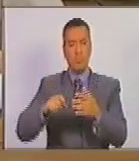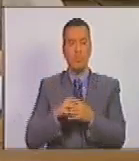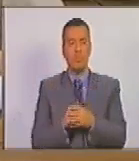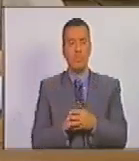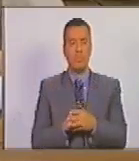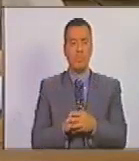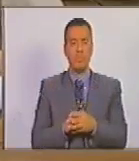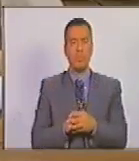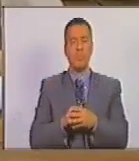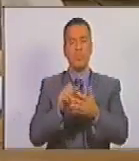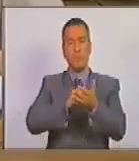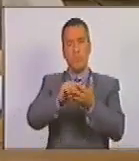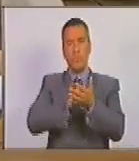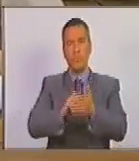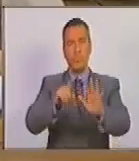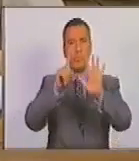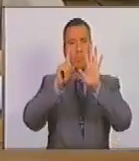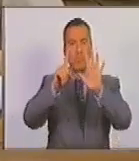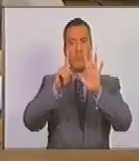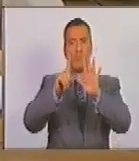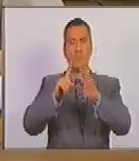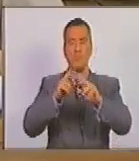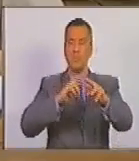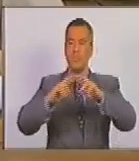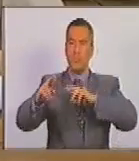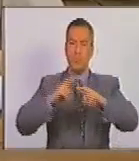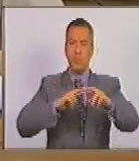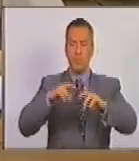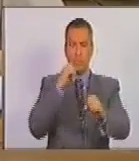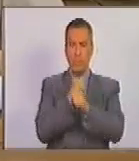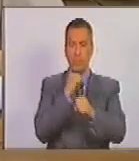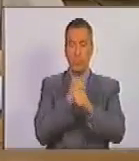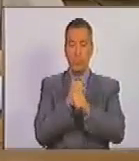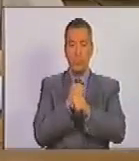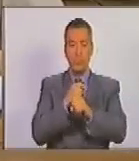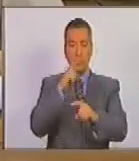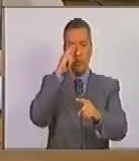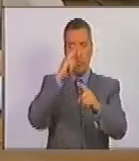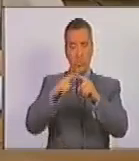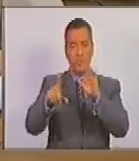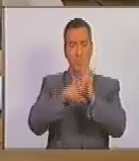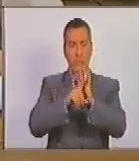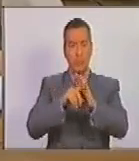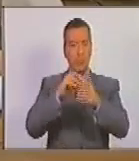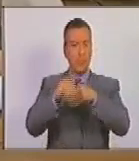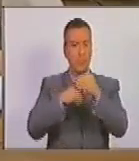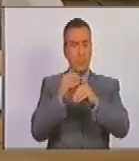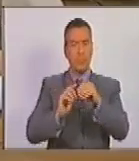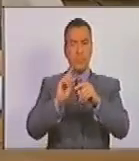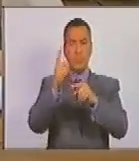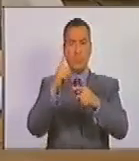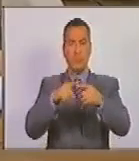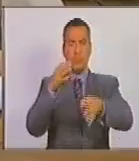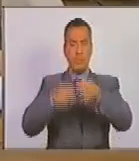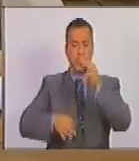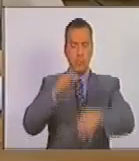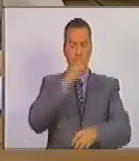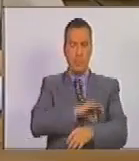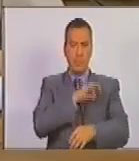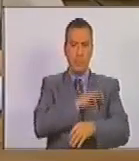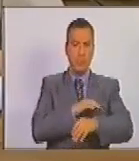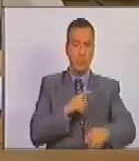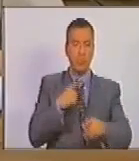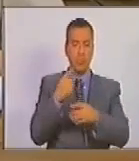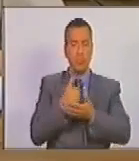términos. Artículo 6. Las relaciones laborales objeto de esta ley se regirán por los principios de justicia social,